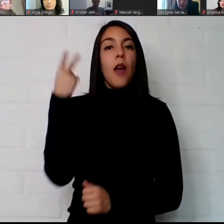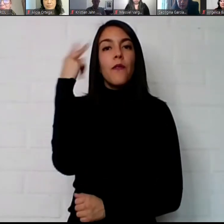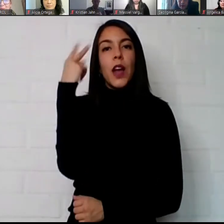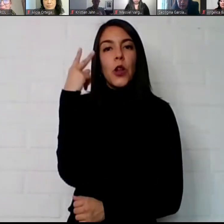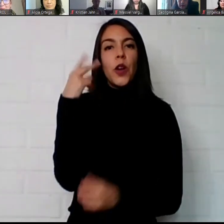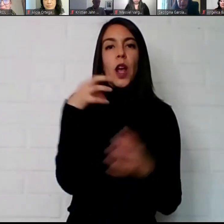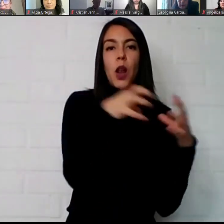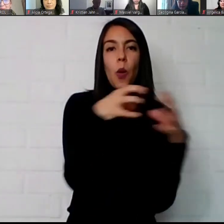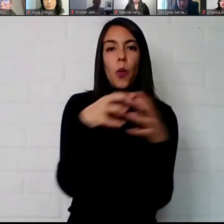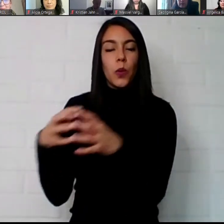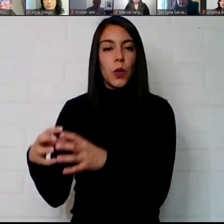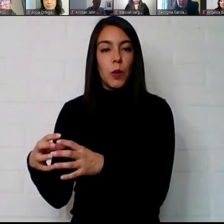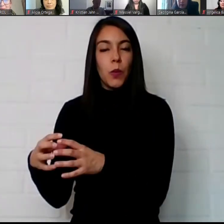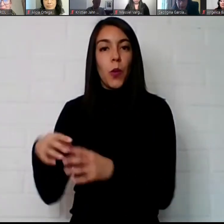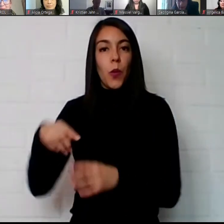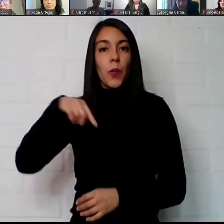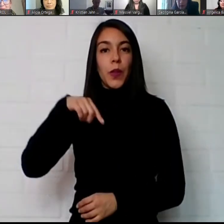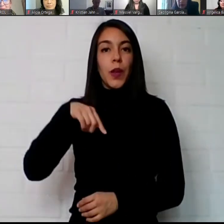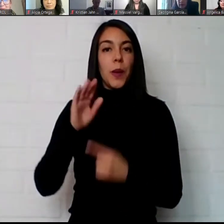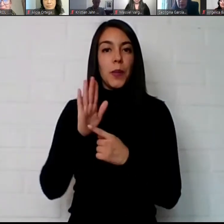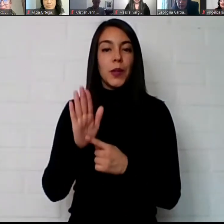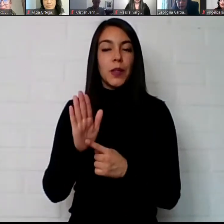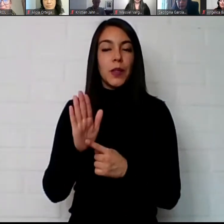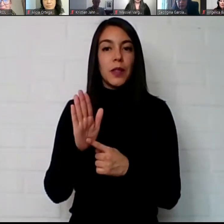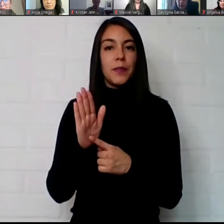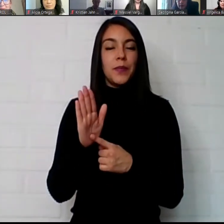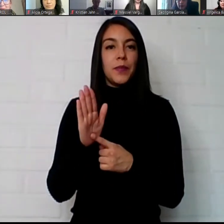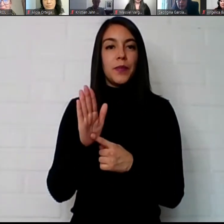equipos que están acá presentes